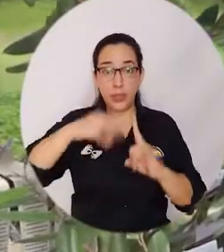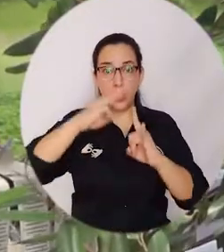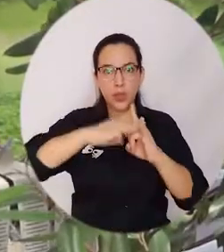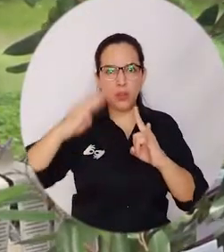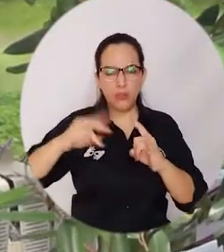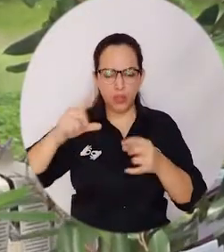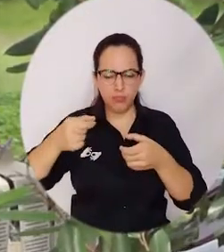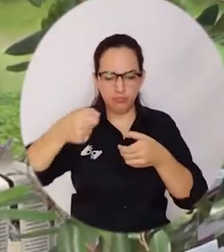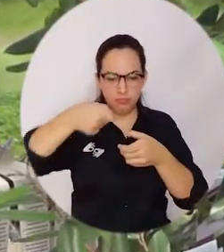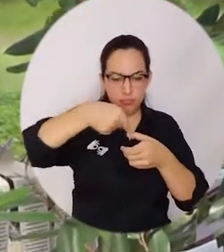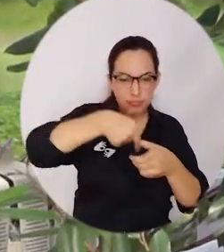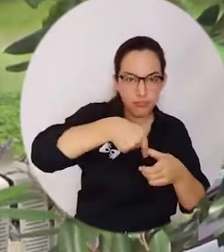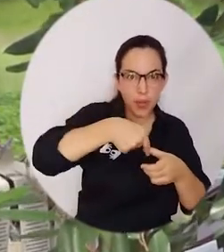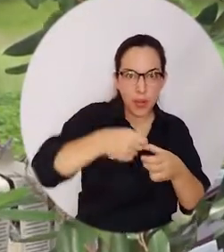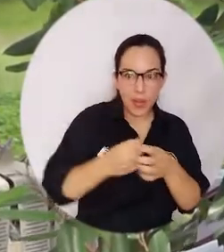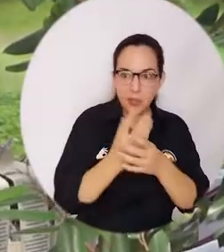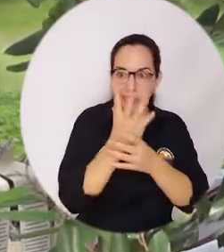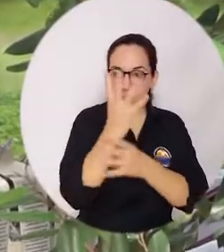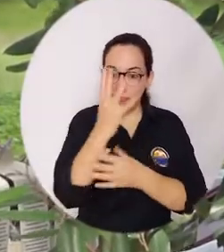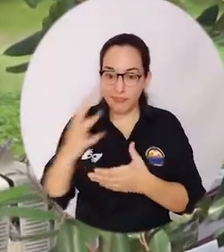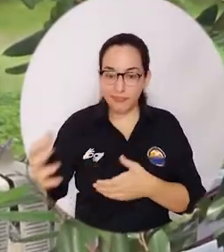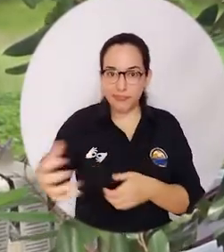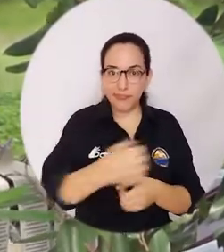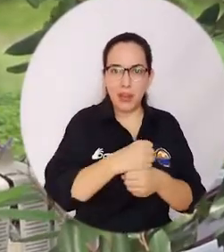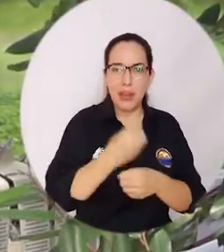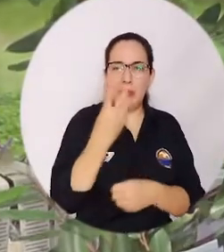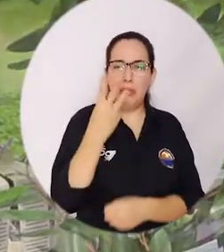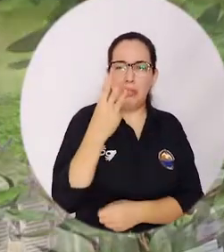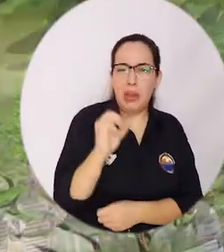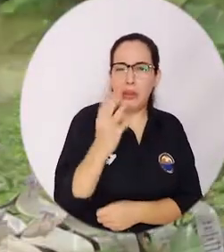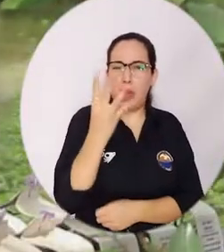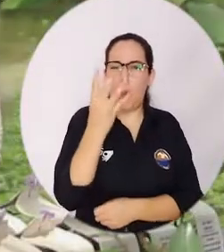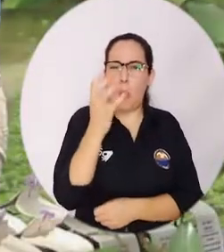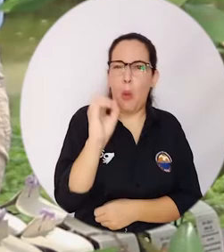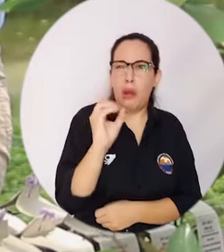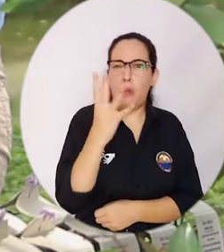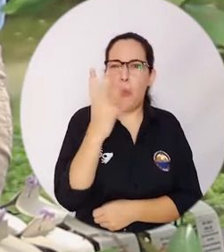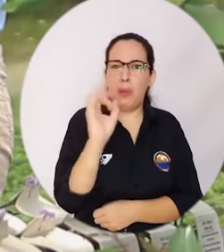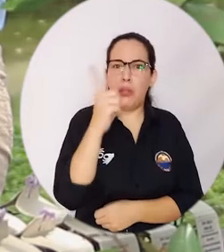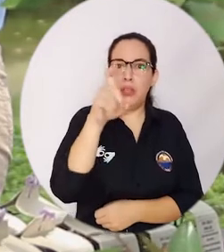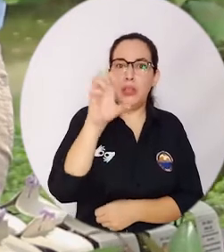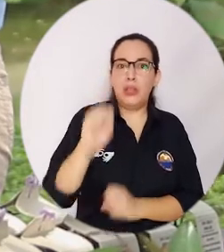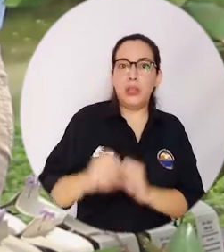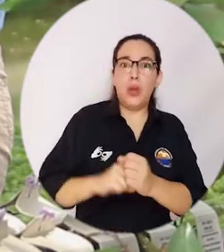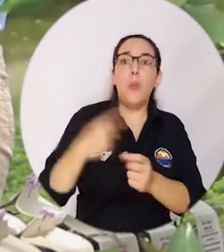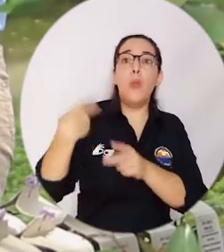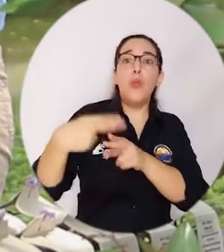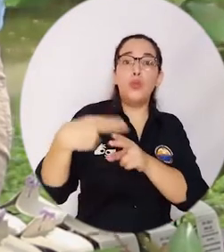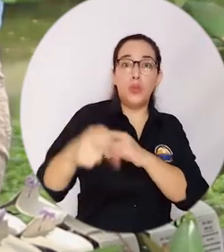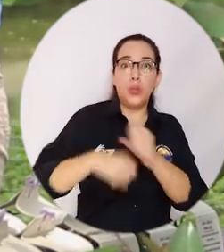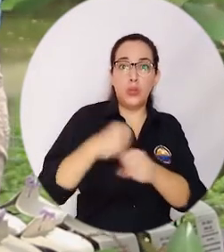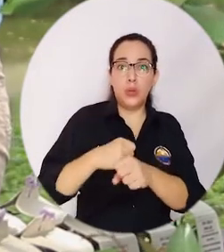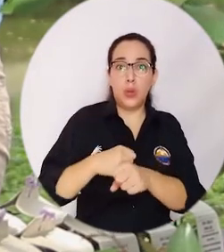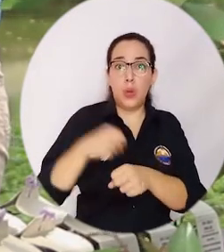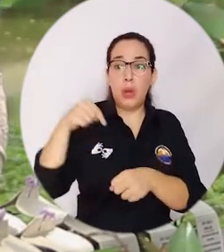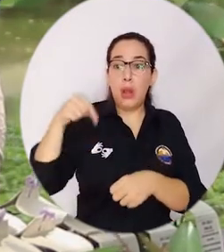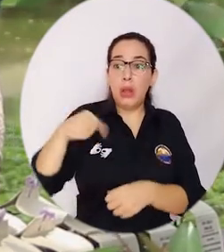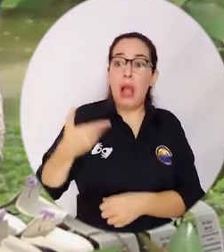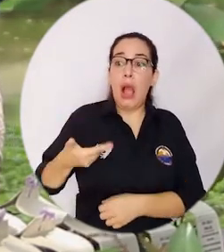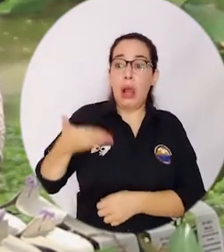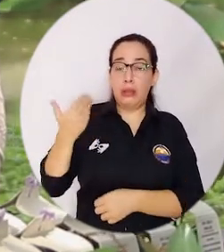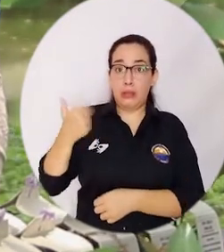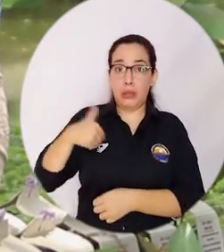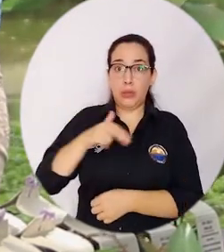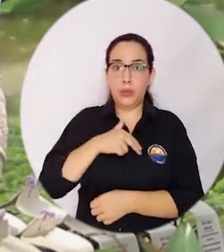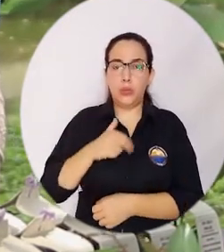Cuando hablamos en la Universidad del Magdalena de sembrar y de recoger es porque hace 30, 40, 50, 60 años el próximo